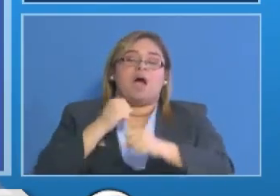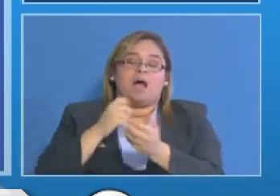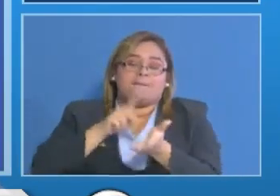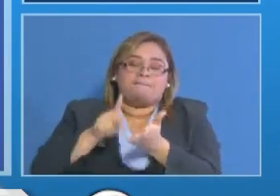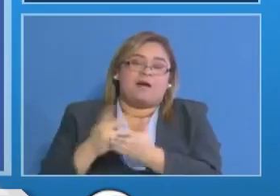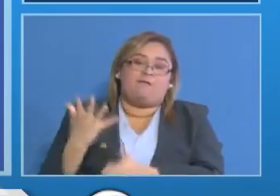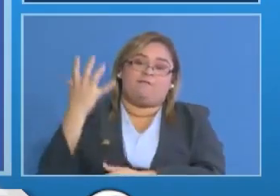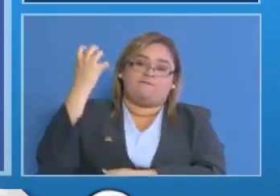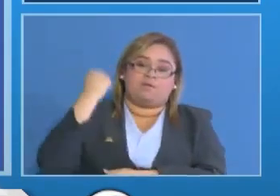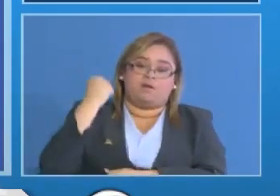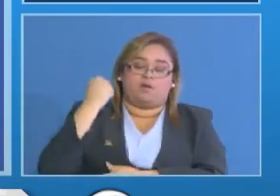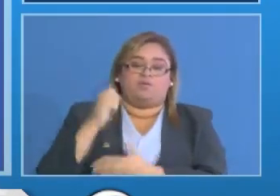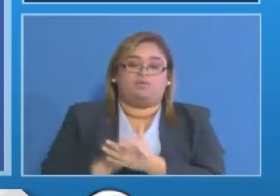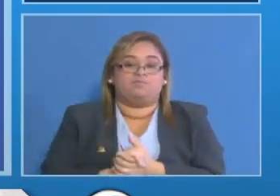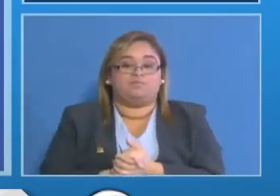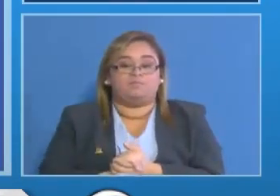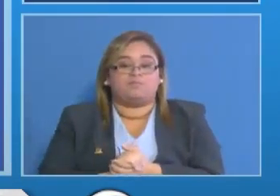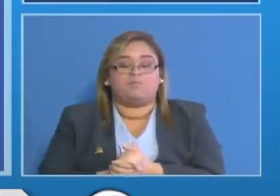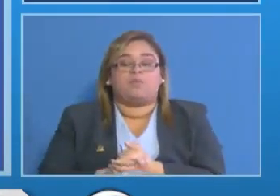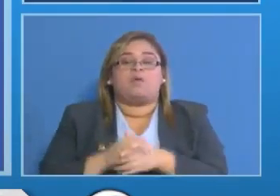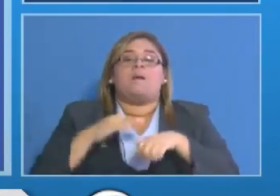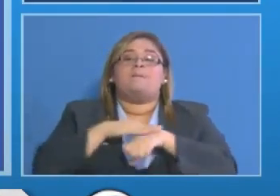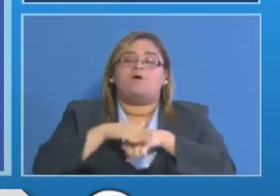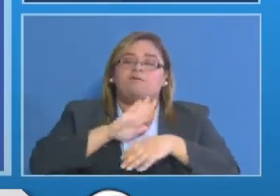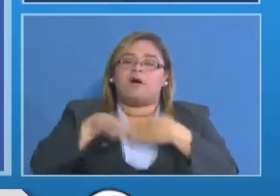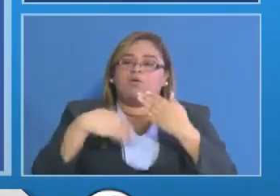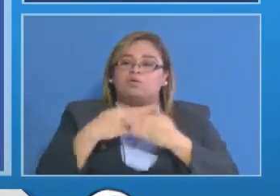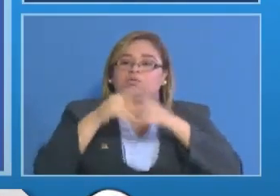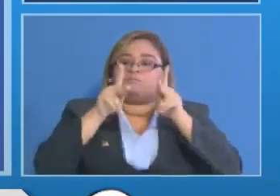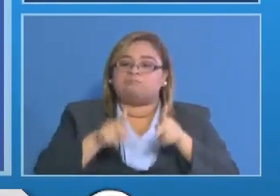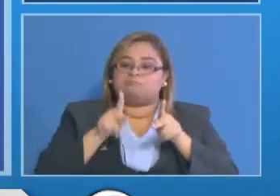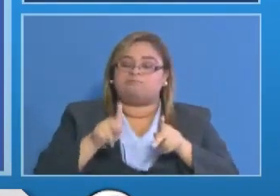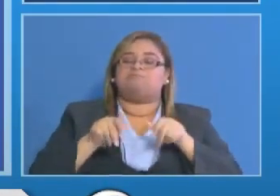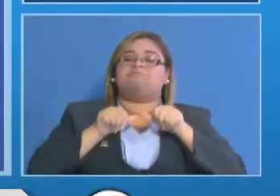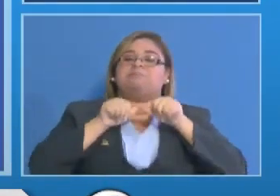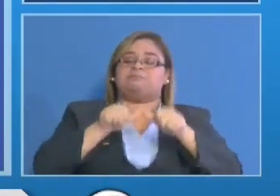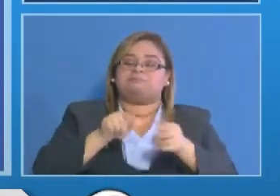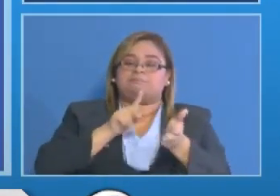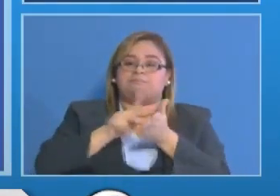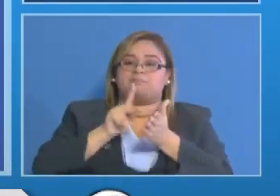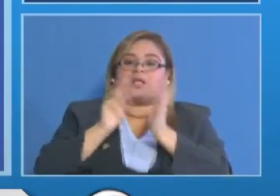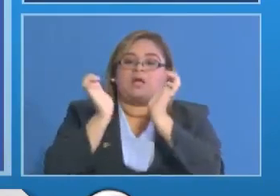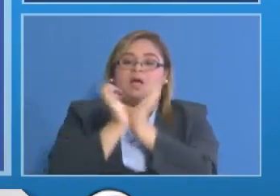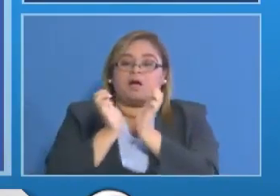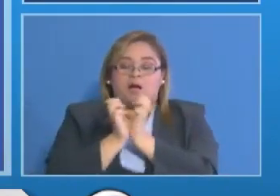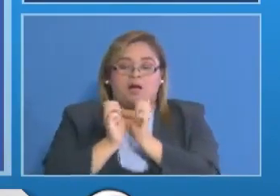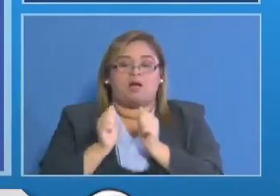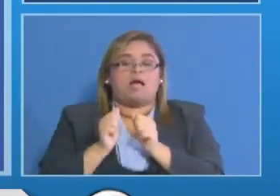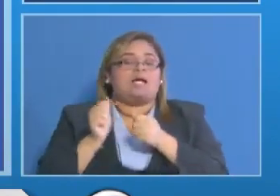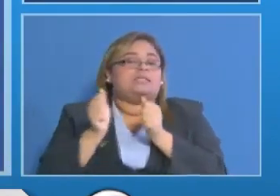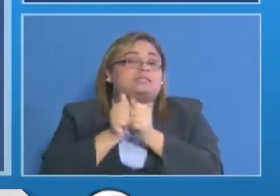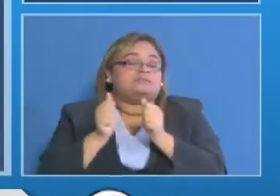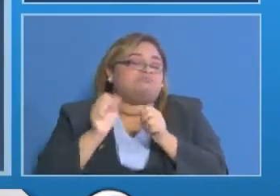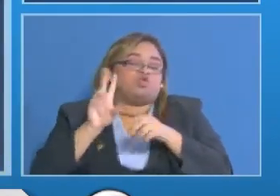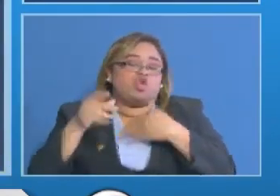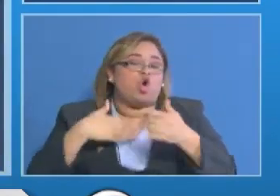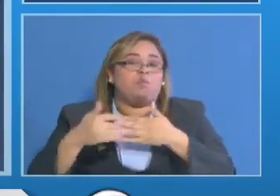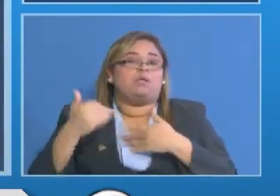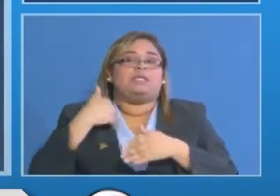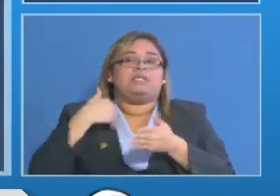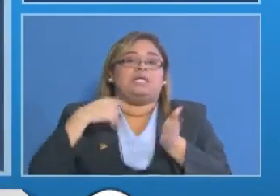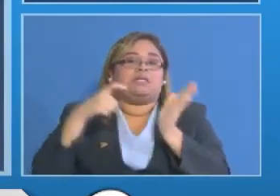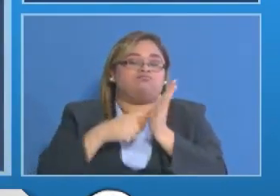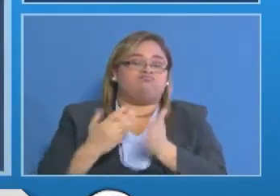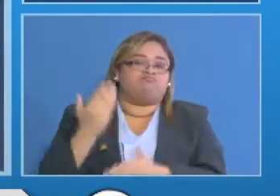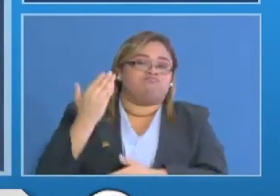apreciamos la colaboración de los proveedores que ha continuado aprovisionando a la caja aunque haya habido atrasos dentro